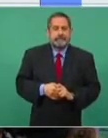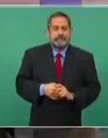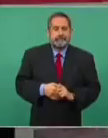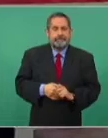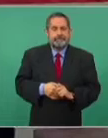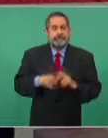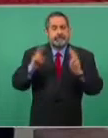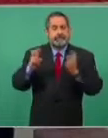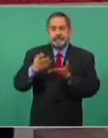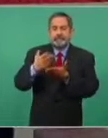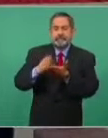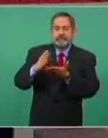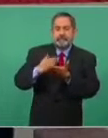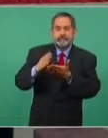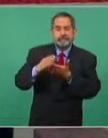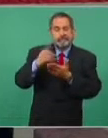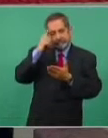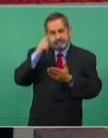Tandas para el bienestar.